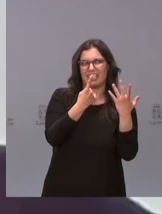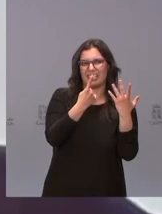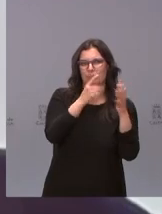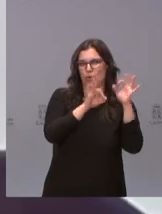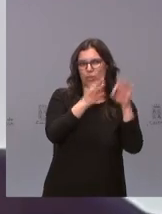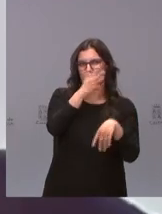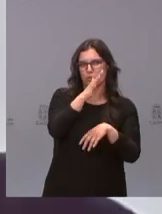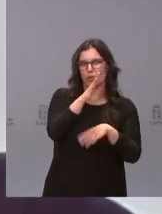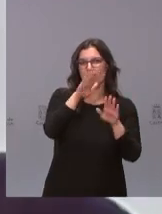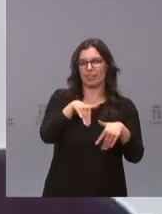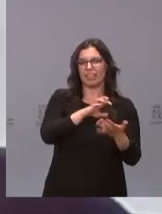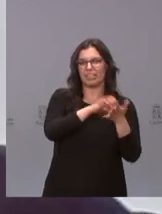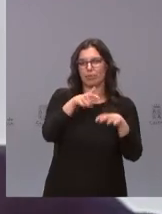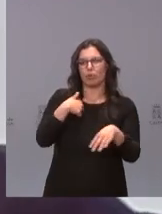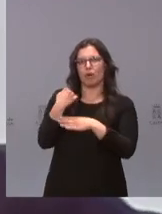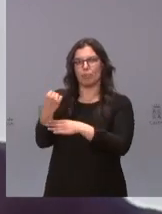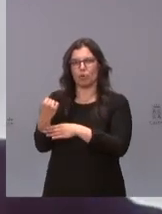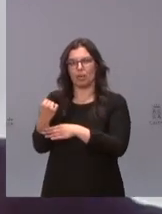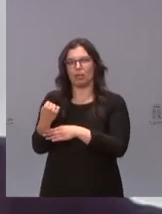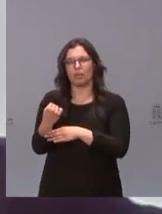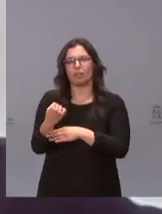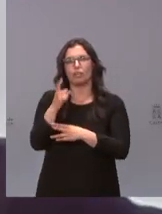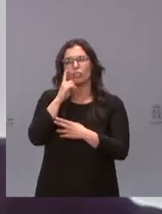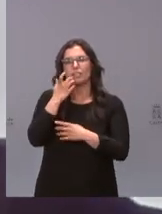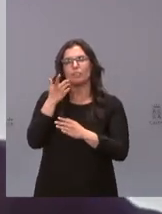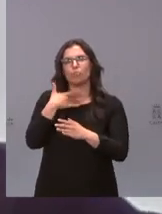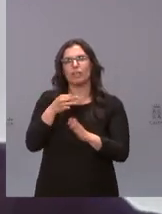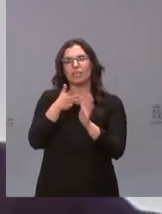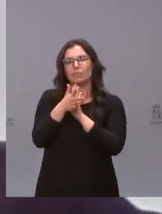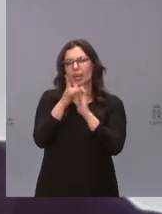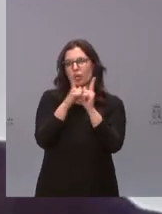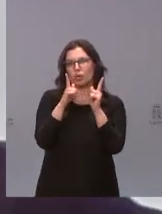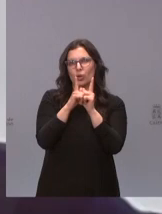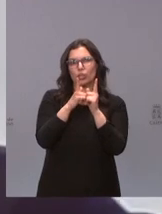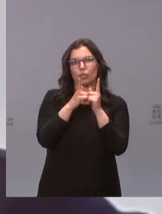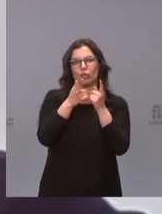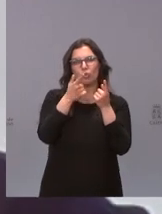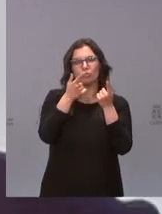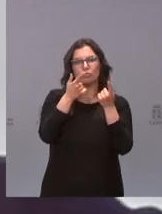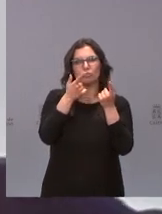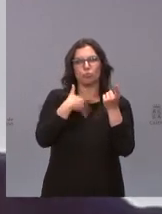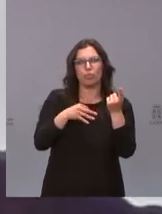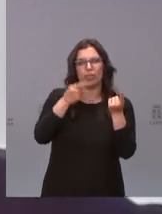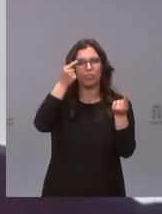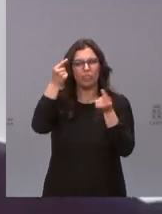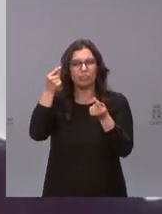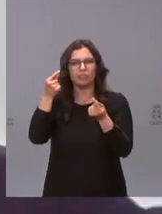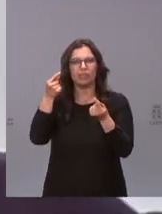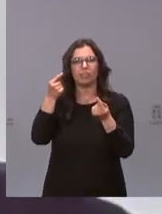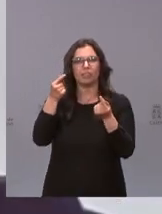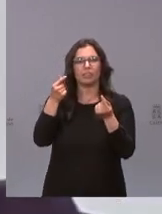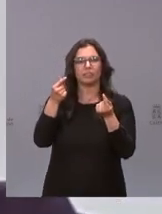como Castilla y León la que dése respaldo al proyecto no sé si también brevemente podría detallar los tipos de cáncer a los que podría ayudar estas